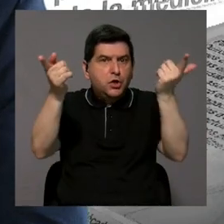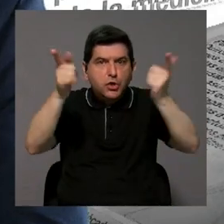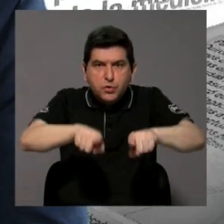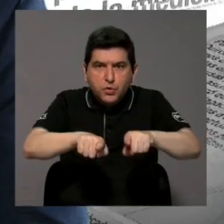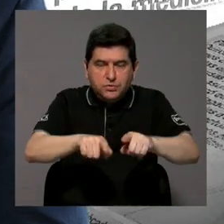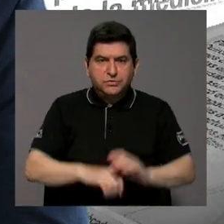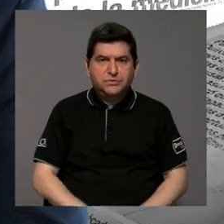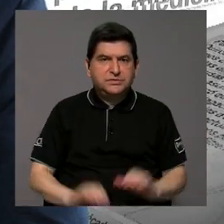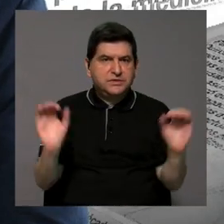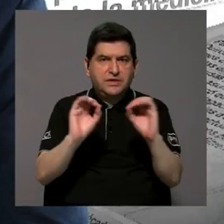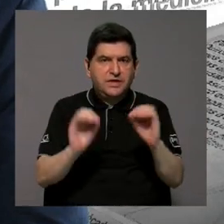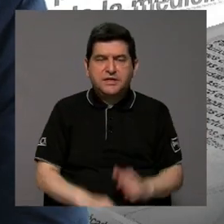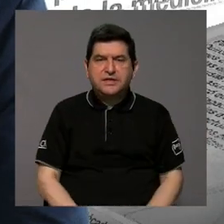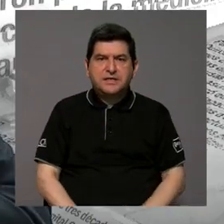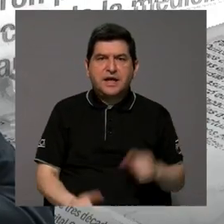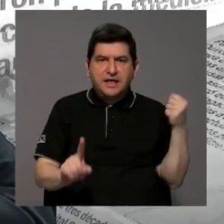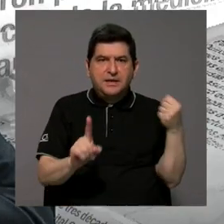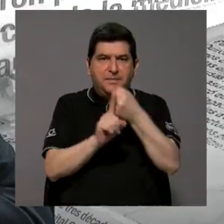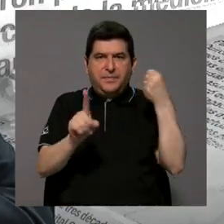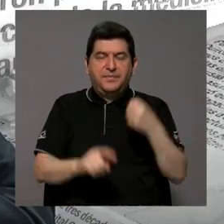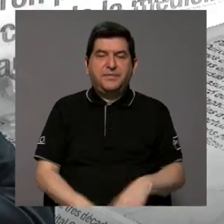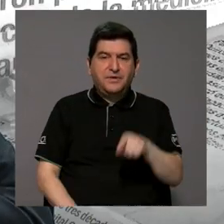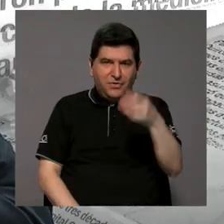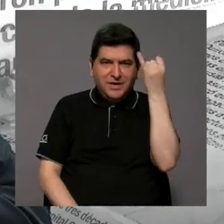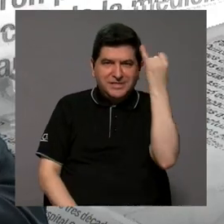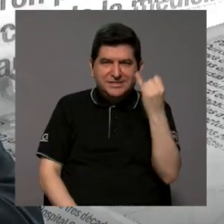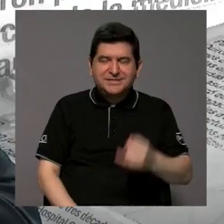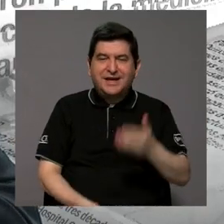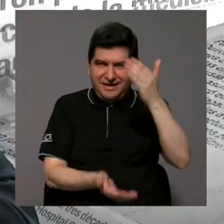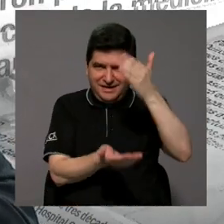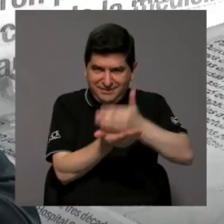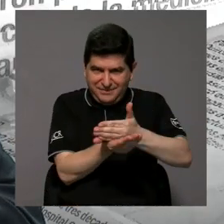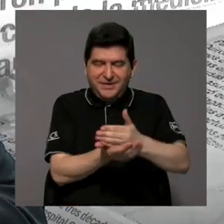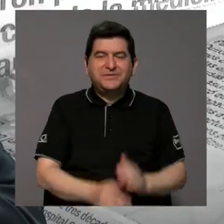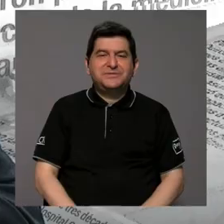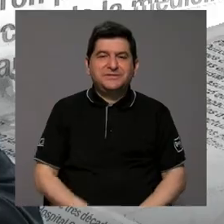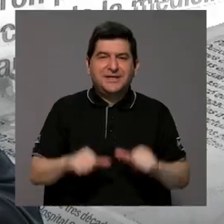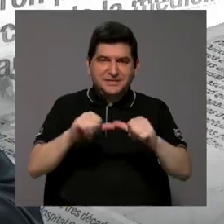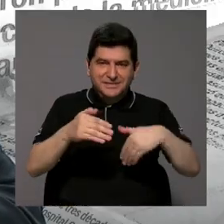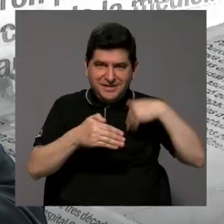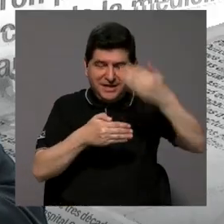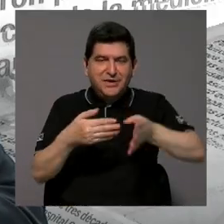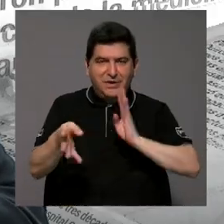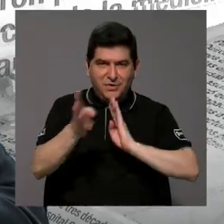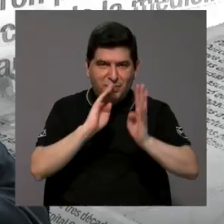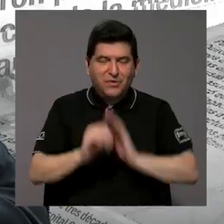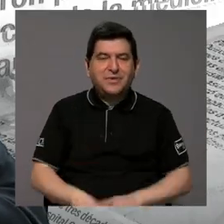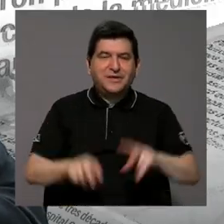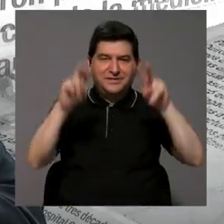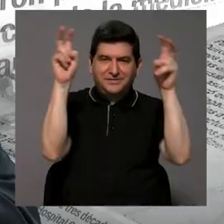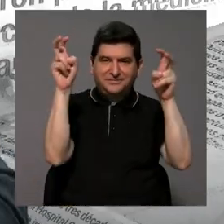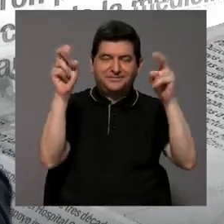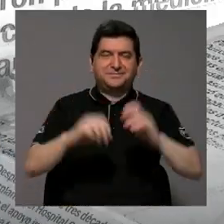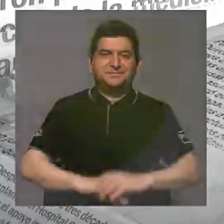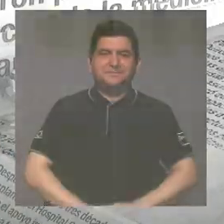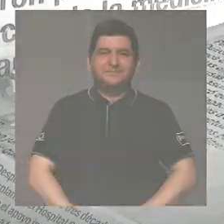accidente. Vamos a quedarnos ahí, vamos a hacer una pausa y enseguida seguimos hablando de este tema.